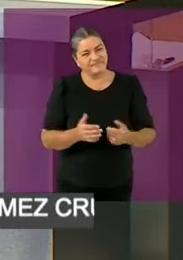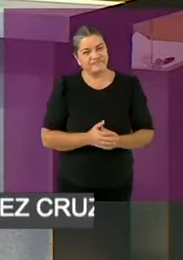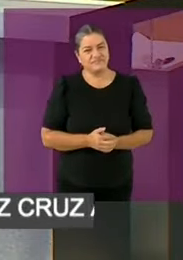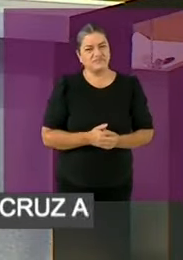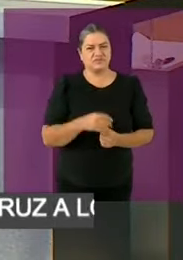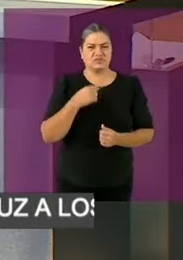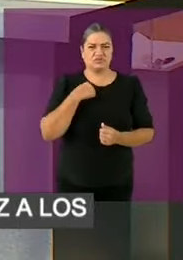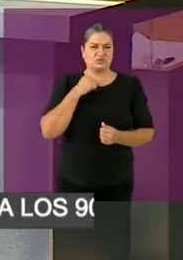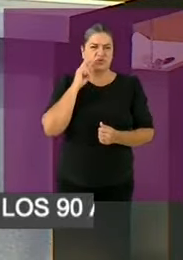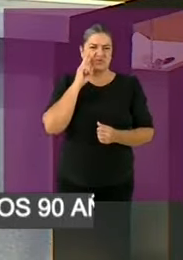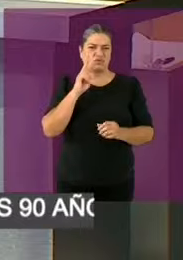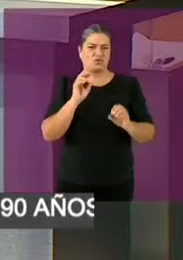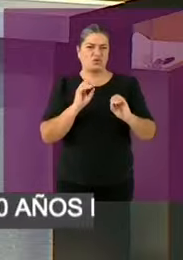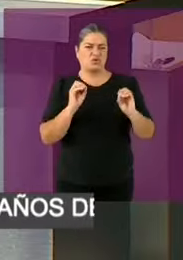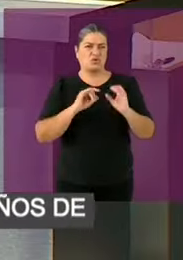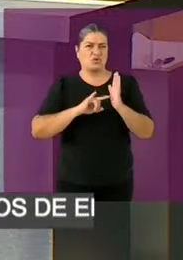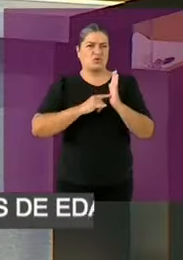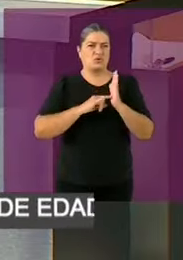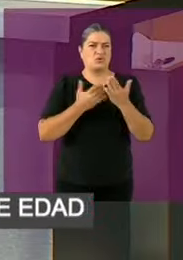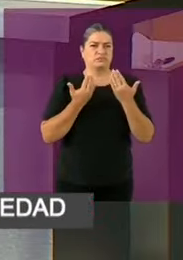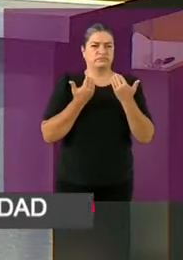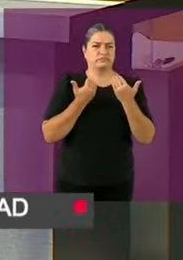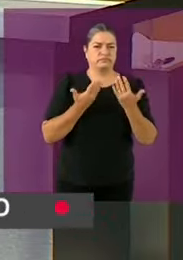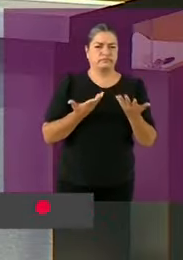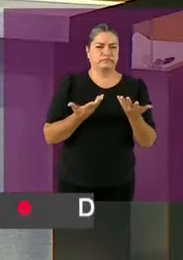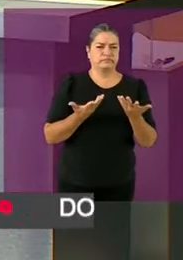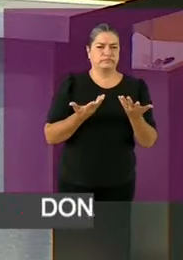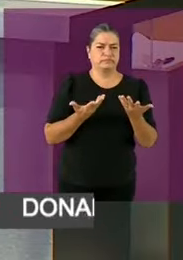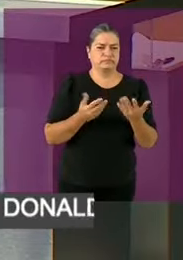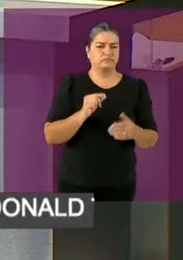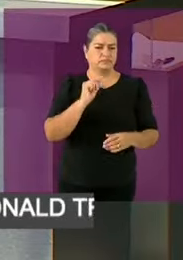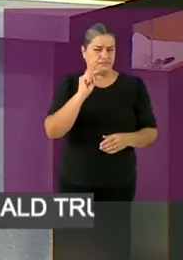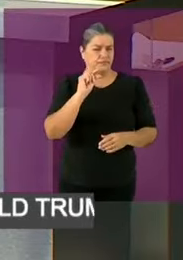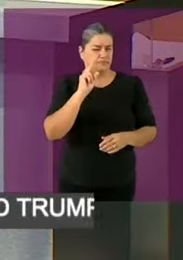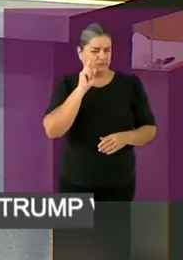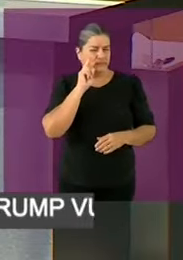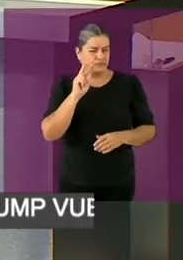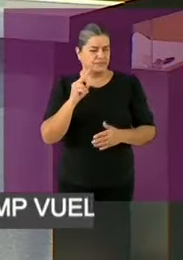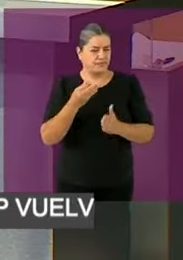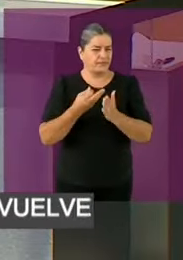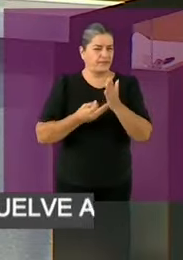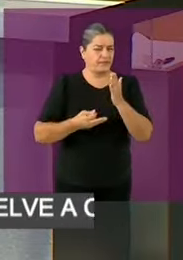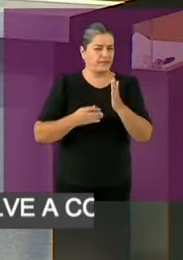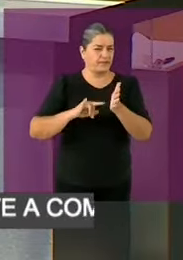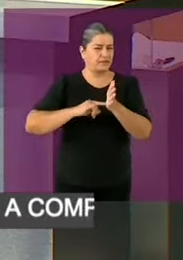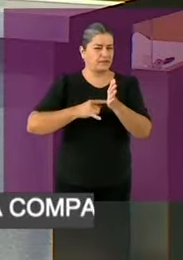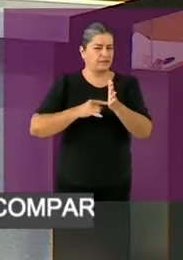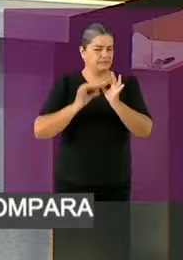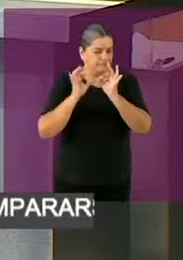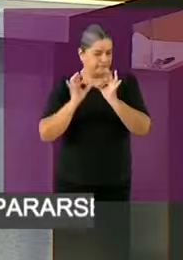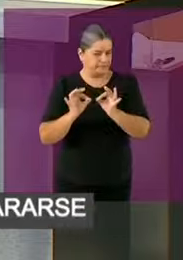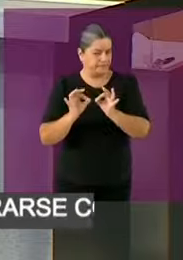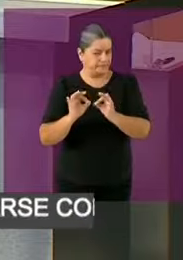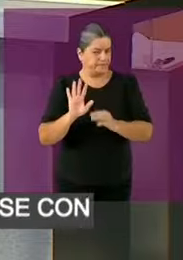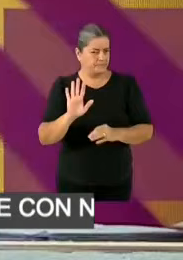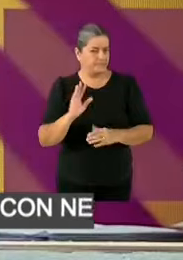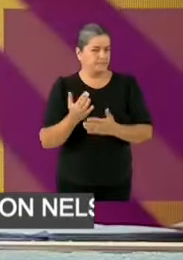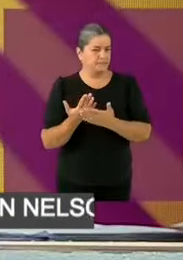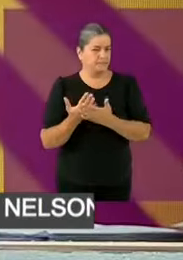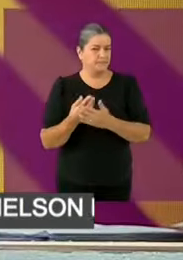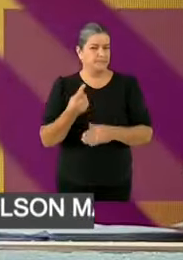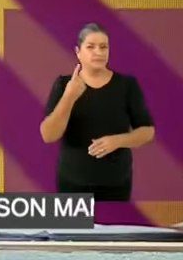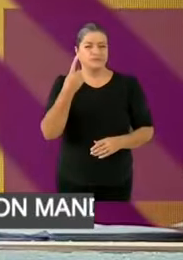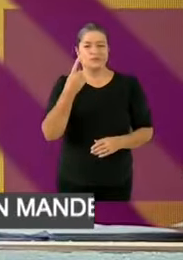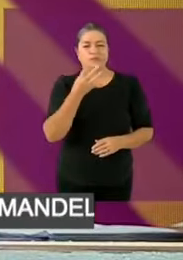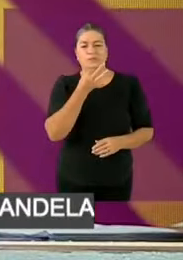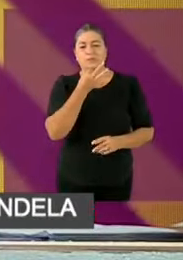faltaba para... A ver, vamos a revisar ese detalle técnico. En efecto, hubo un problema con el reloj en piso. Un minuto treinta es lo que